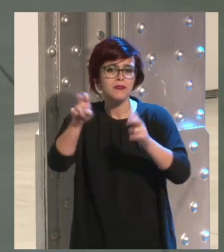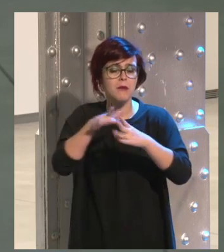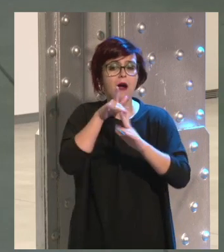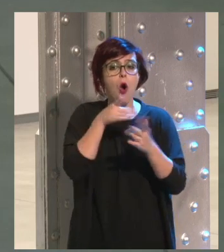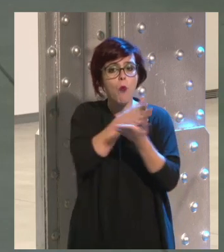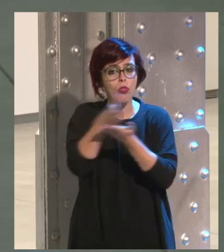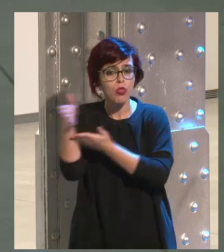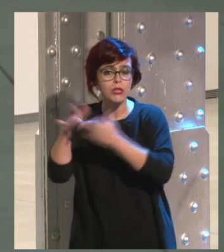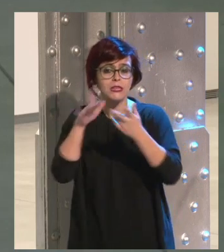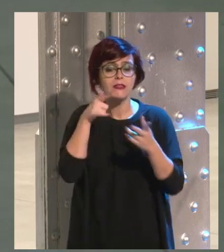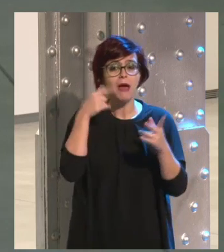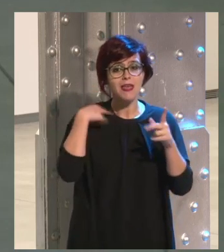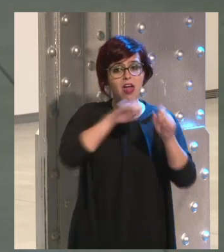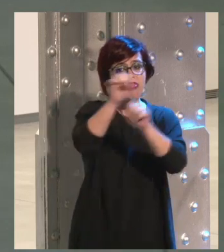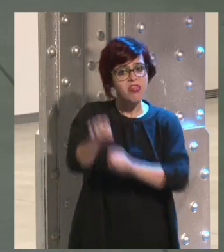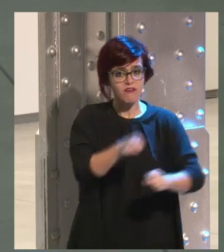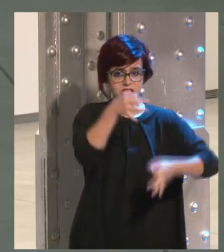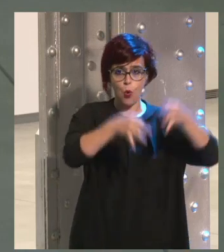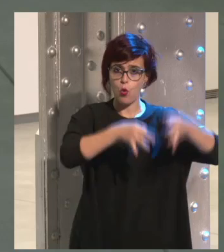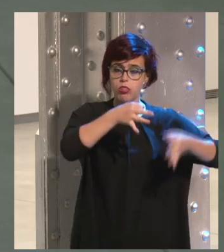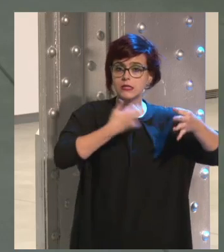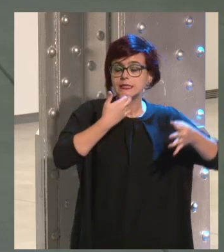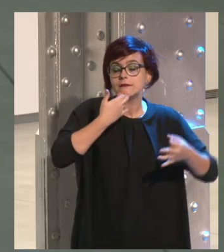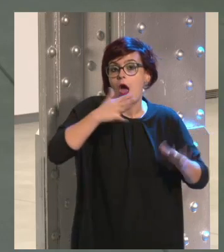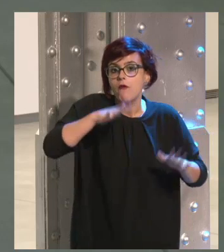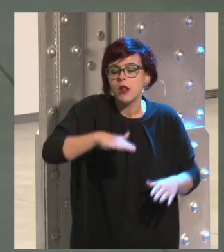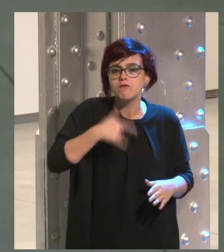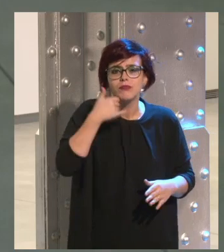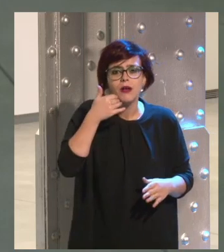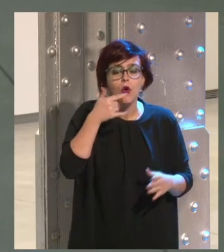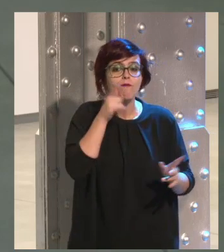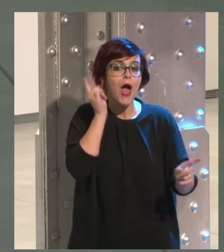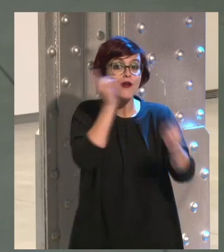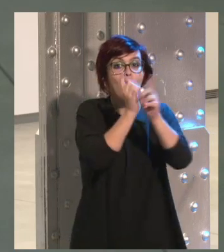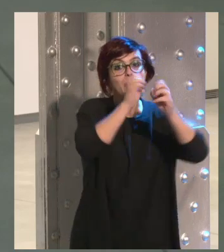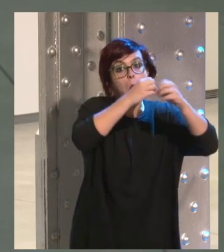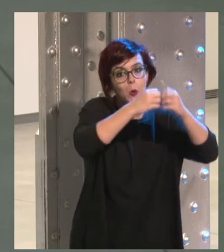opciones aparte de defensa jurídica, en el caso de que tengas que... No sé si contra Google